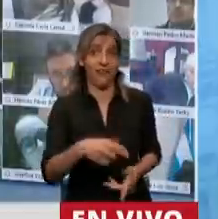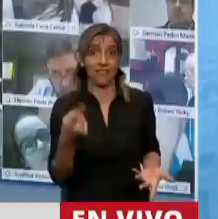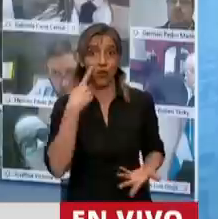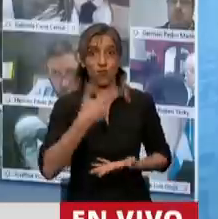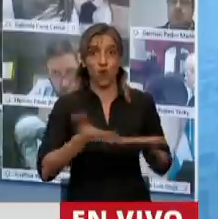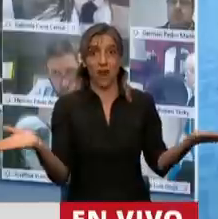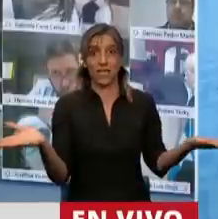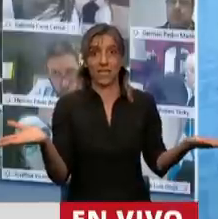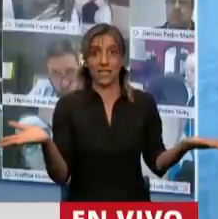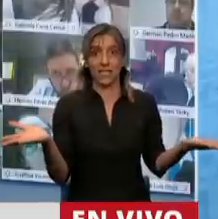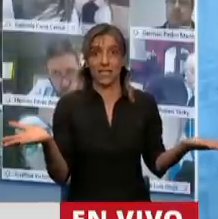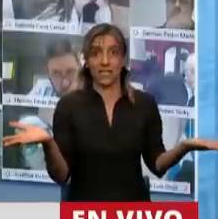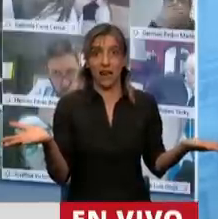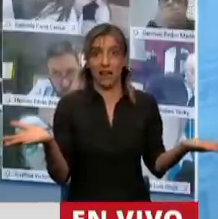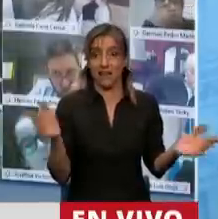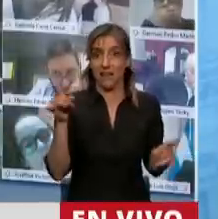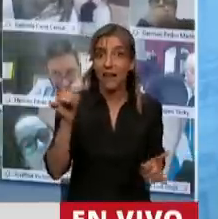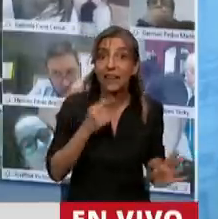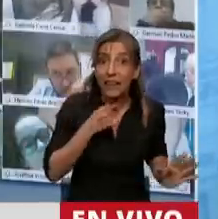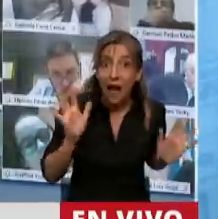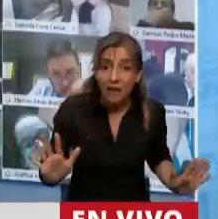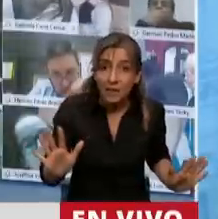Avanzan sobre los medios de comunicación.